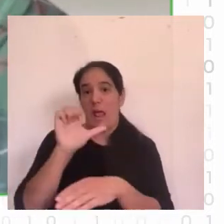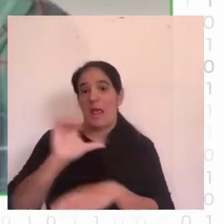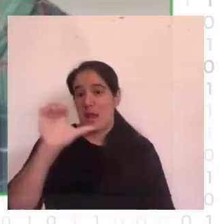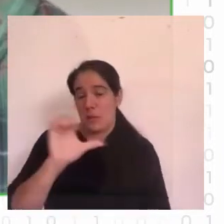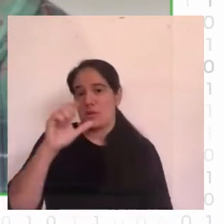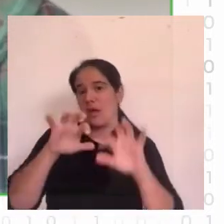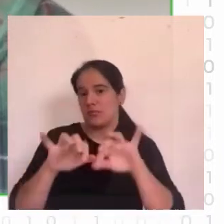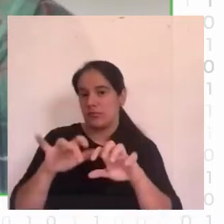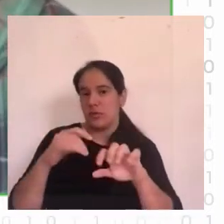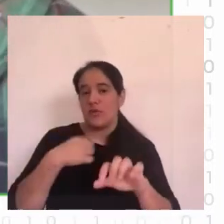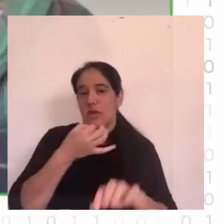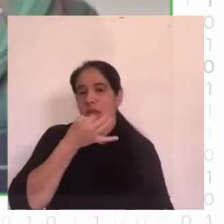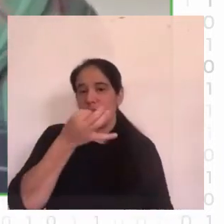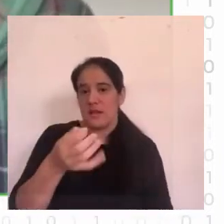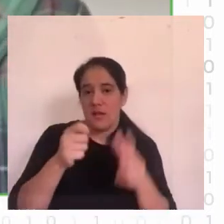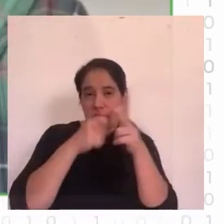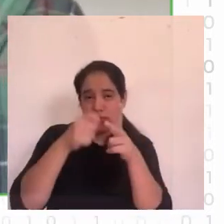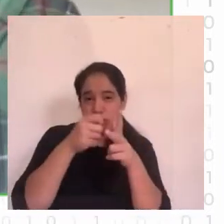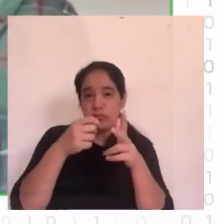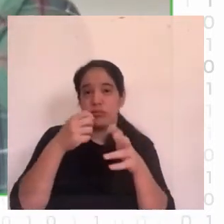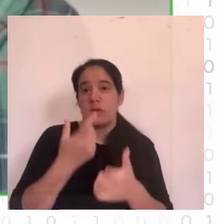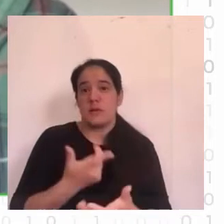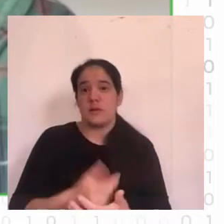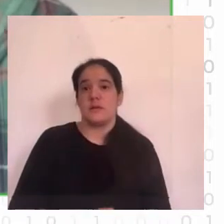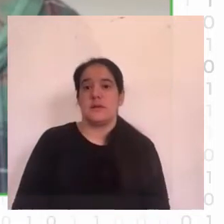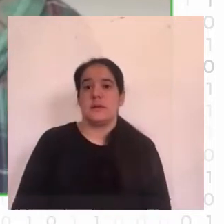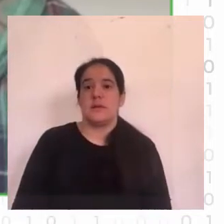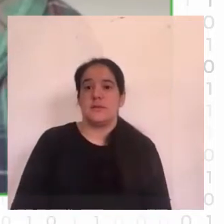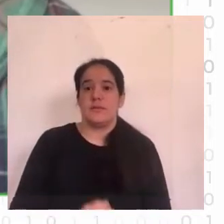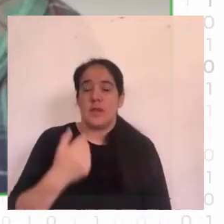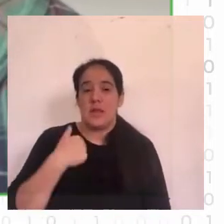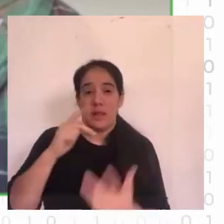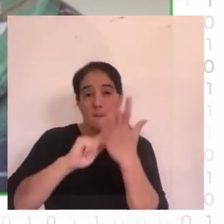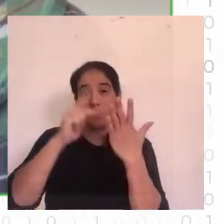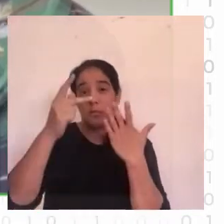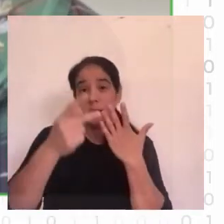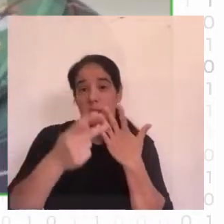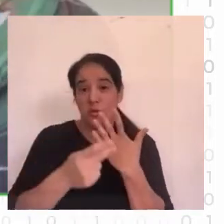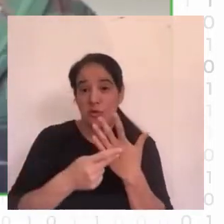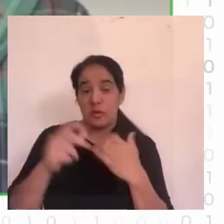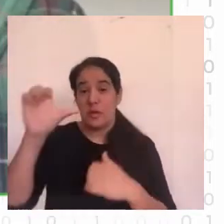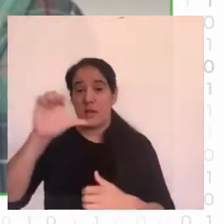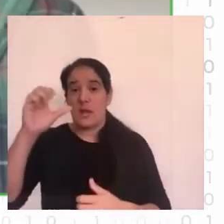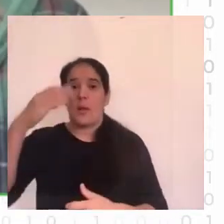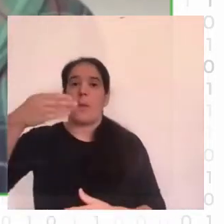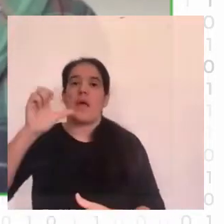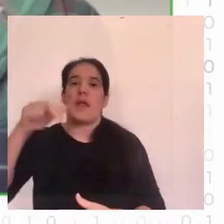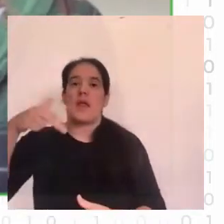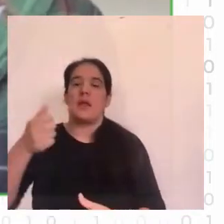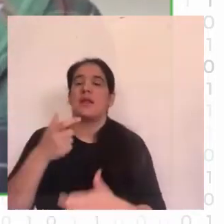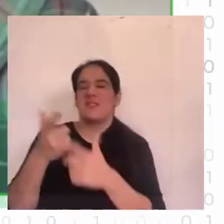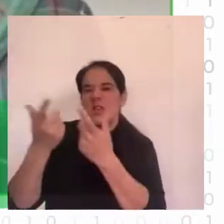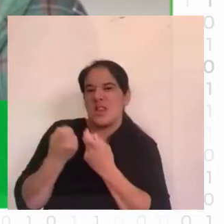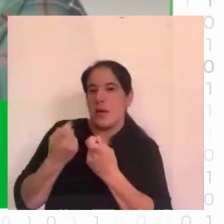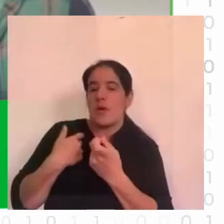proyecto de Video Analytics aplicado a la industria su identidad este proyecto fue una colaboración con la empresa Renner quienes necesitaban automatizar el